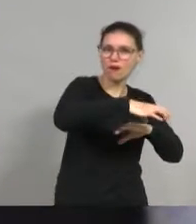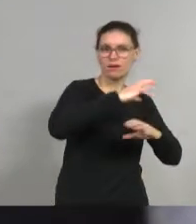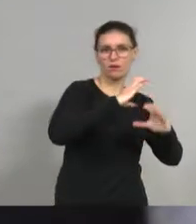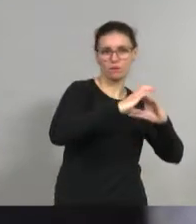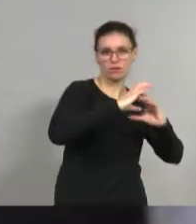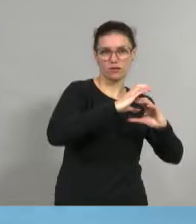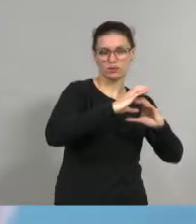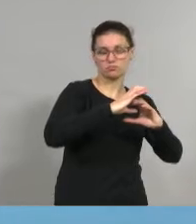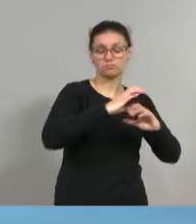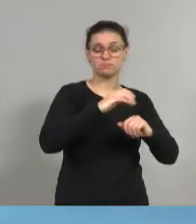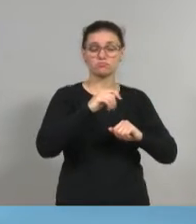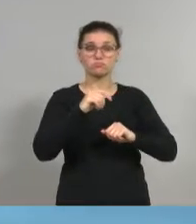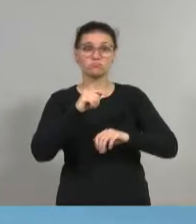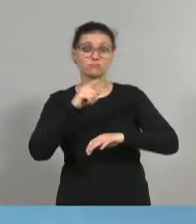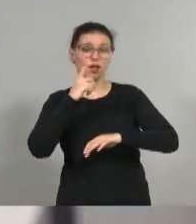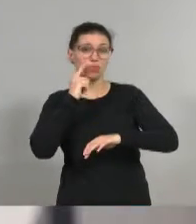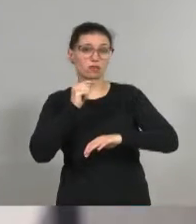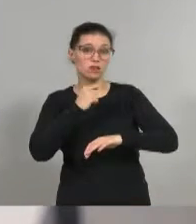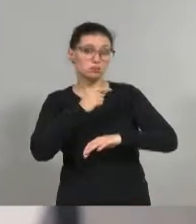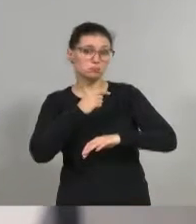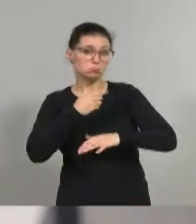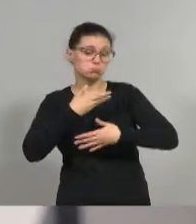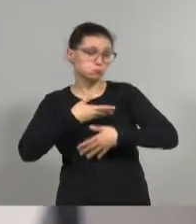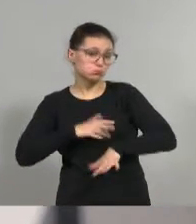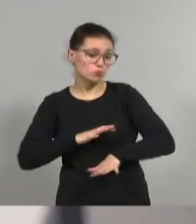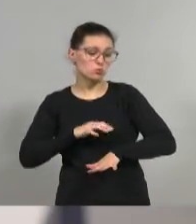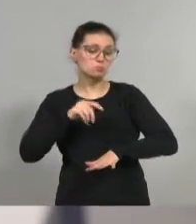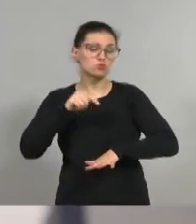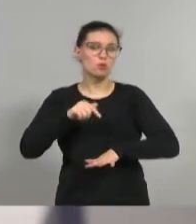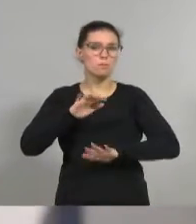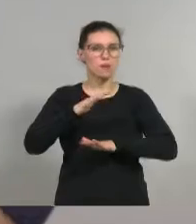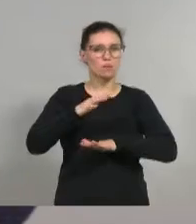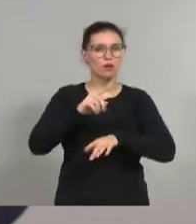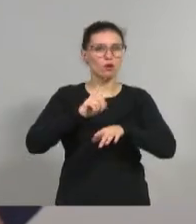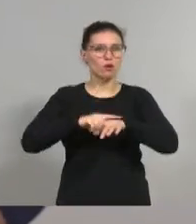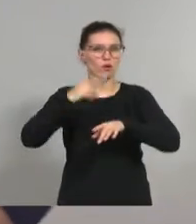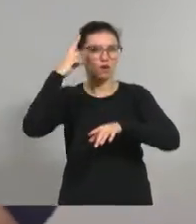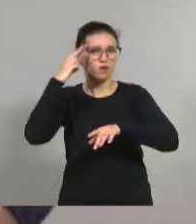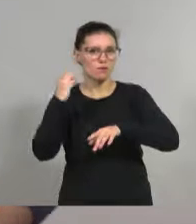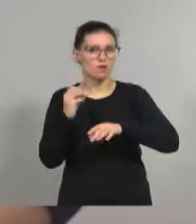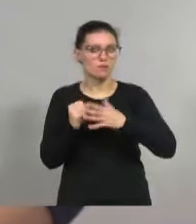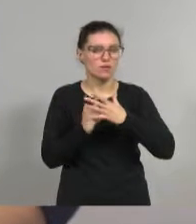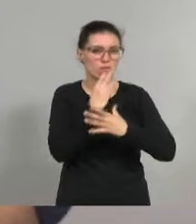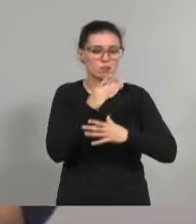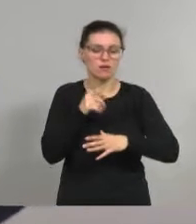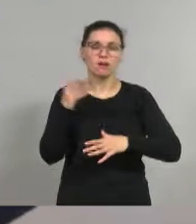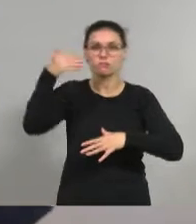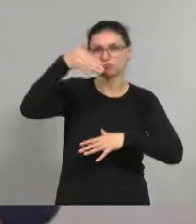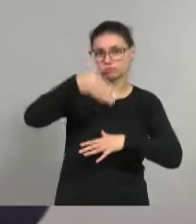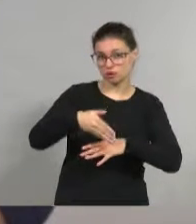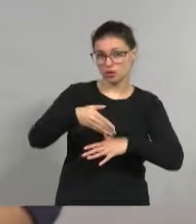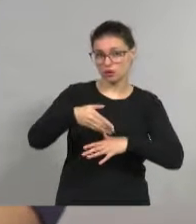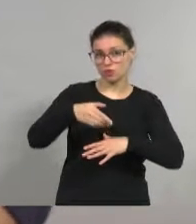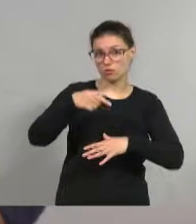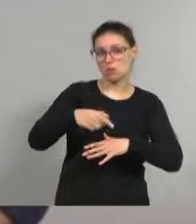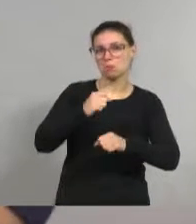Un día común acá en el Instituto, llego aproximadamente a nueve de la mañana y comenzamos con lo que está programado el día